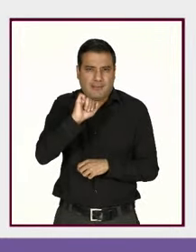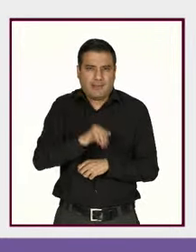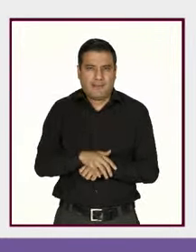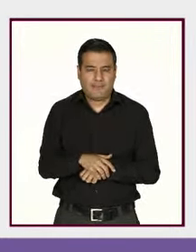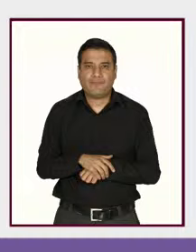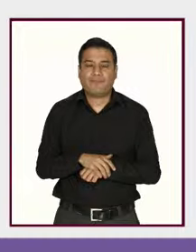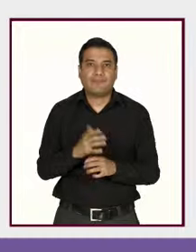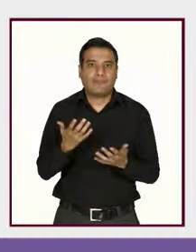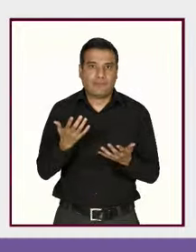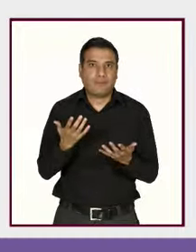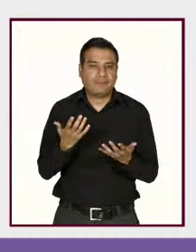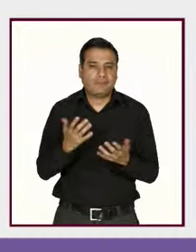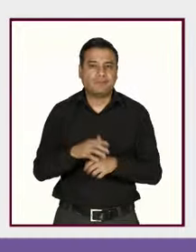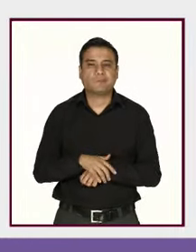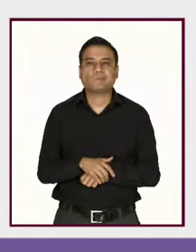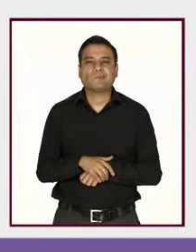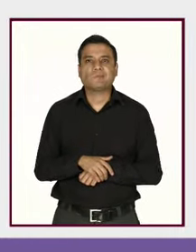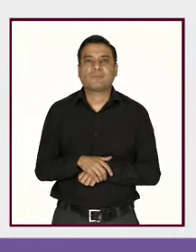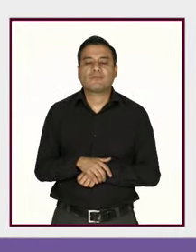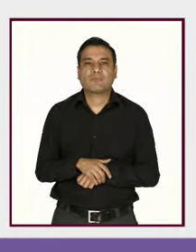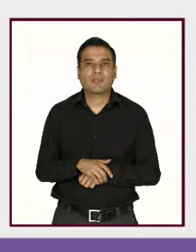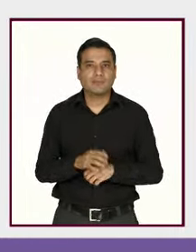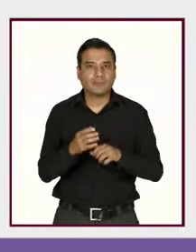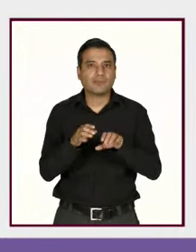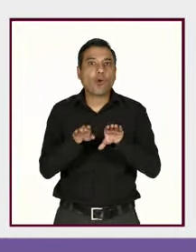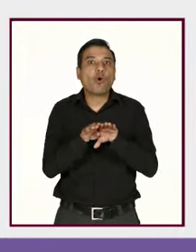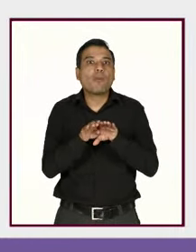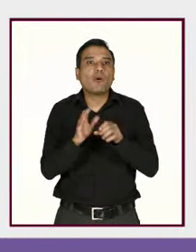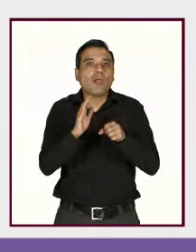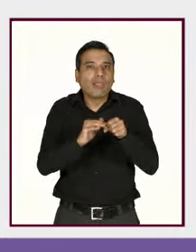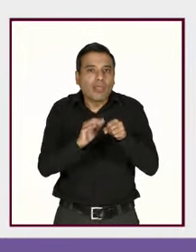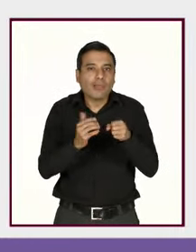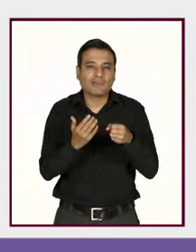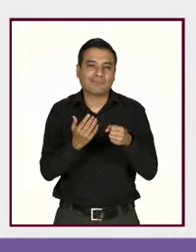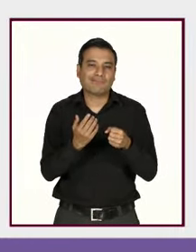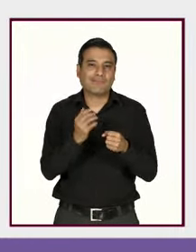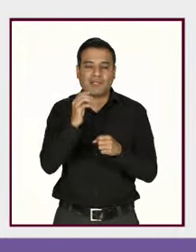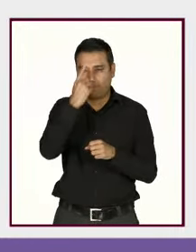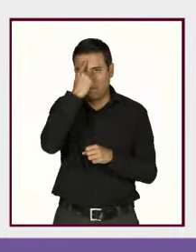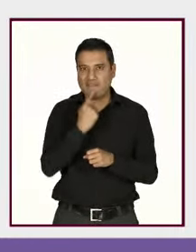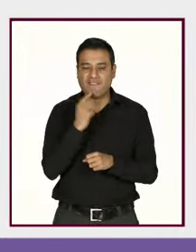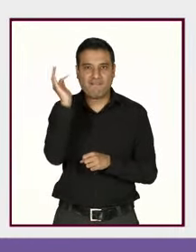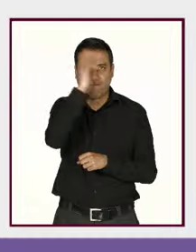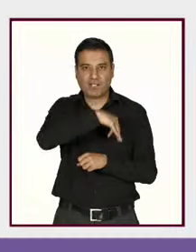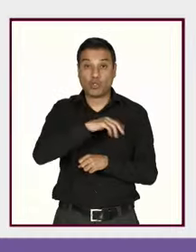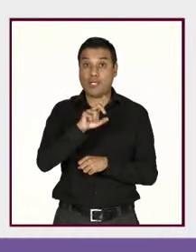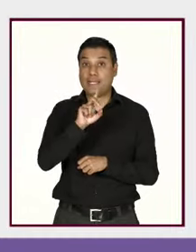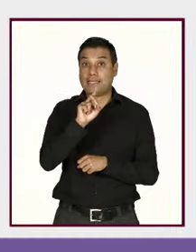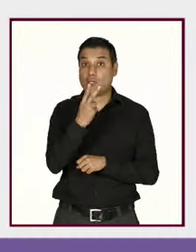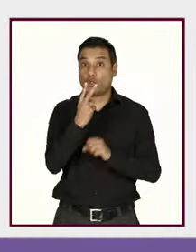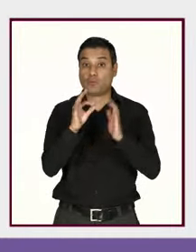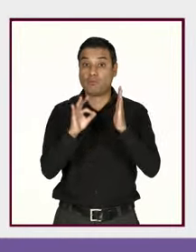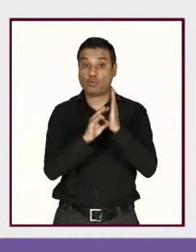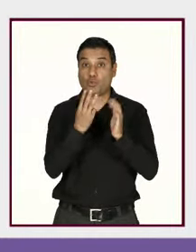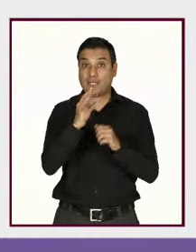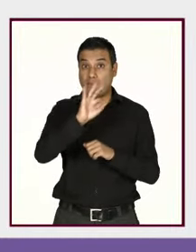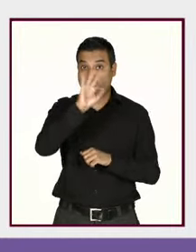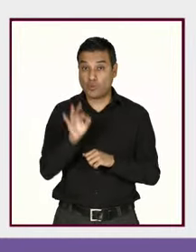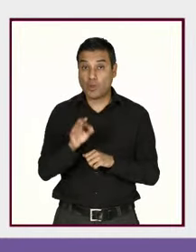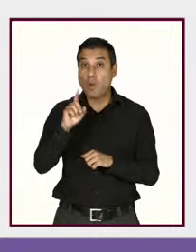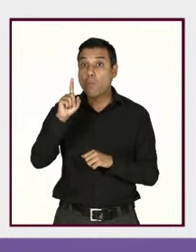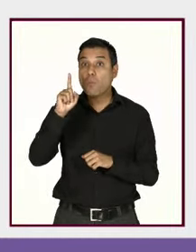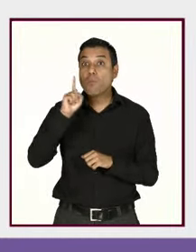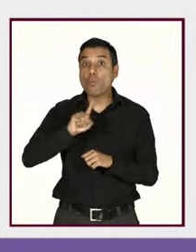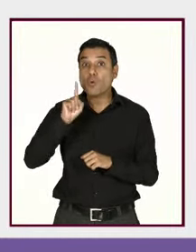ciberacoso. Y es a través de identidades falsas. Y por su parte, 32.3% de las